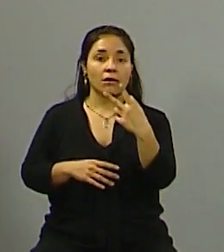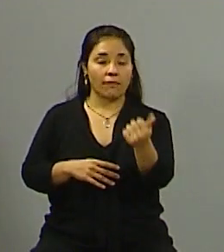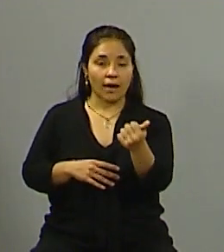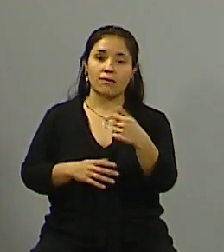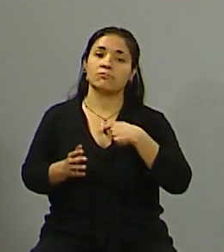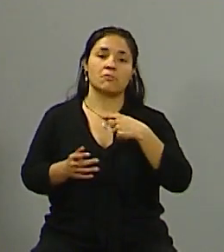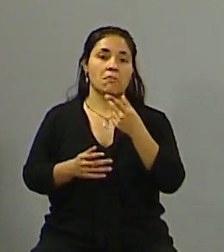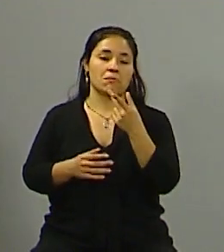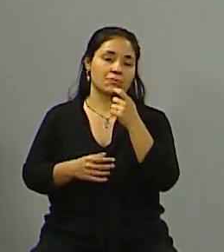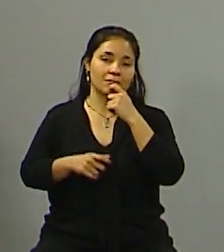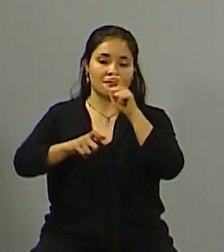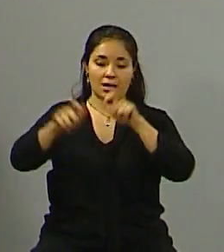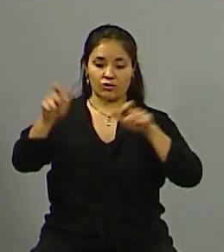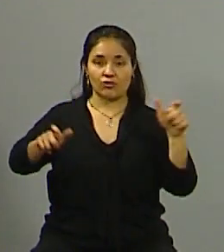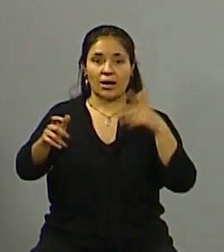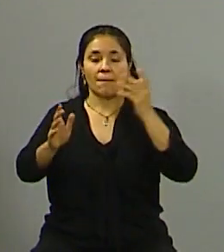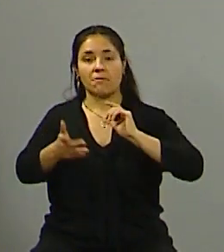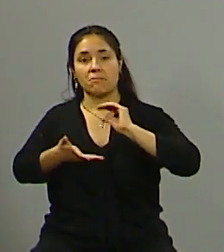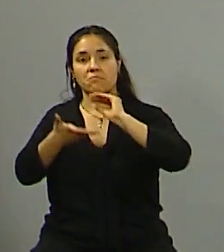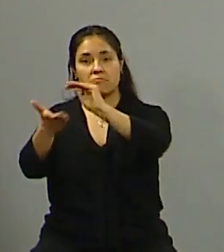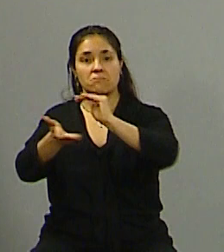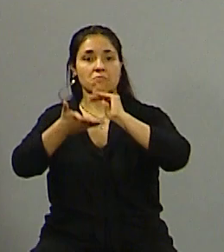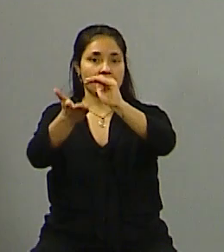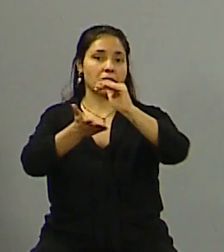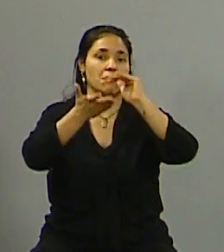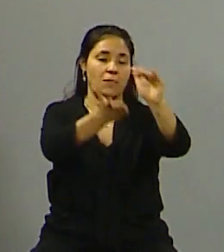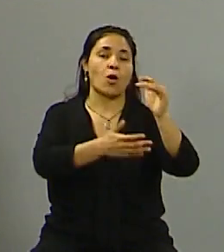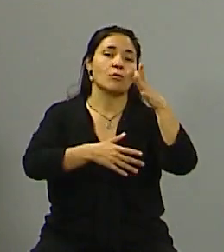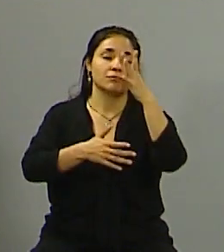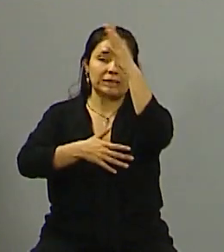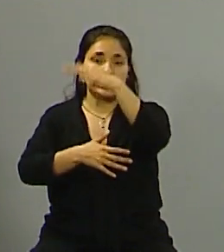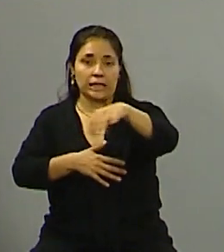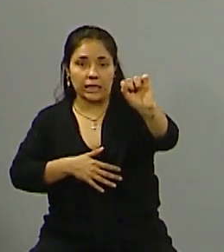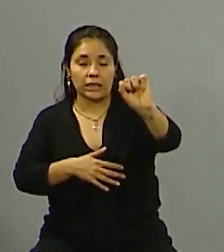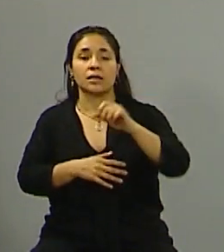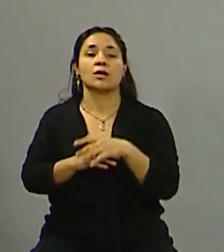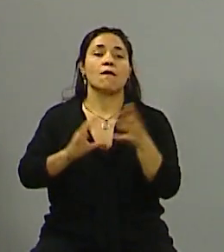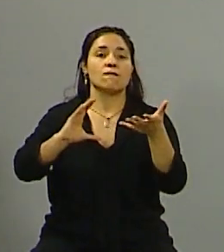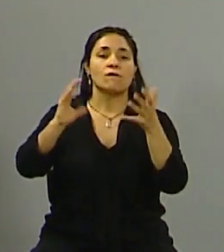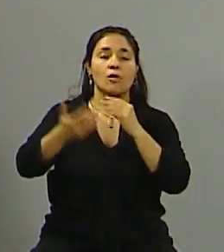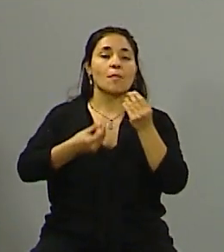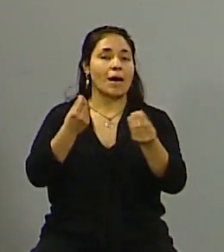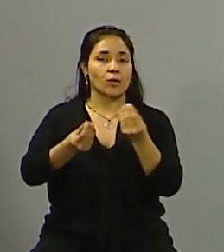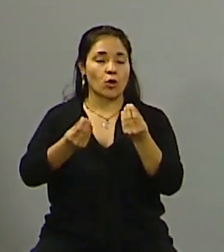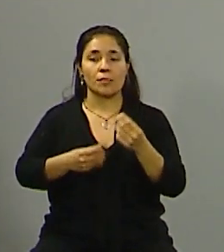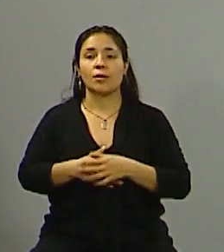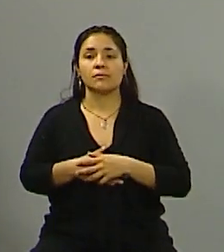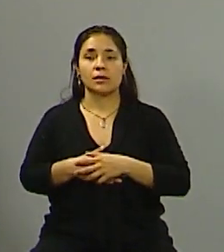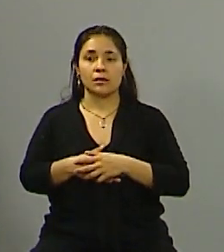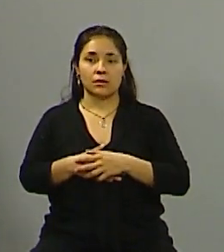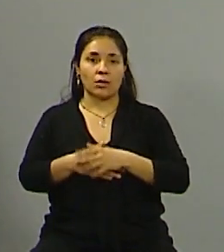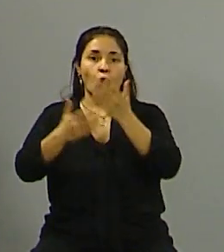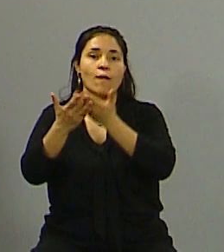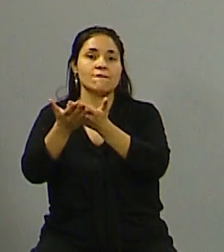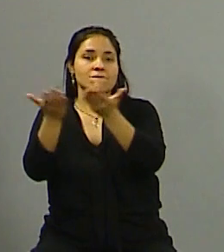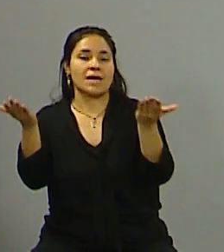compensaciones de IVA o las quitas del impuesto al valor agregado se hacían sobre la base de la oferta